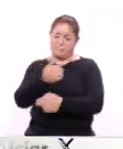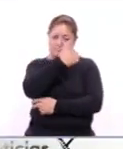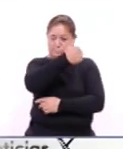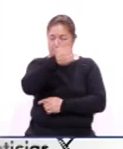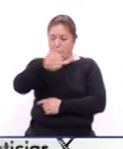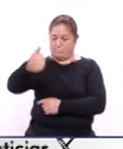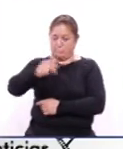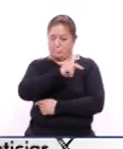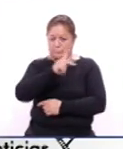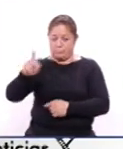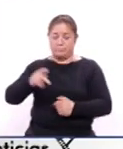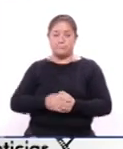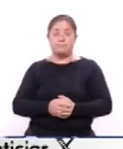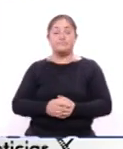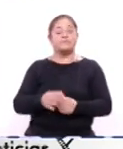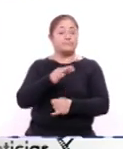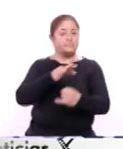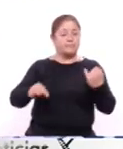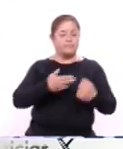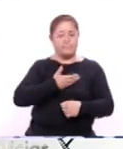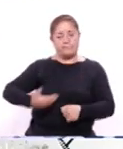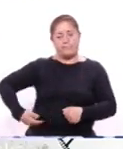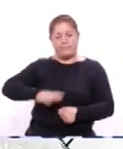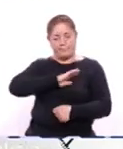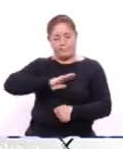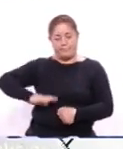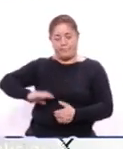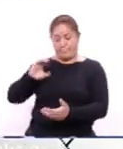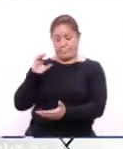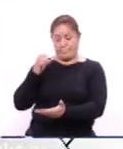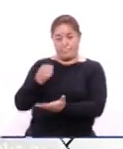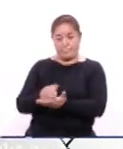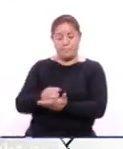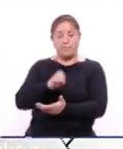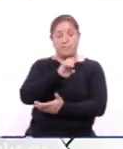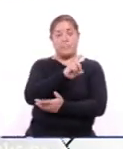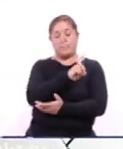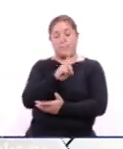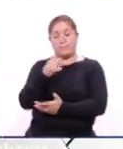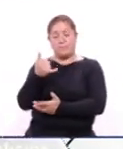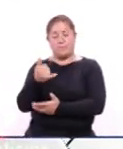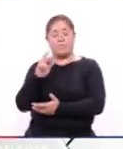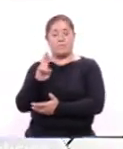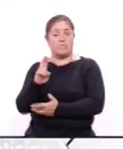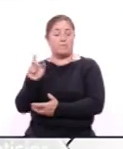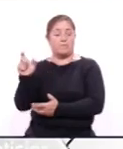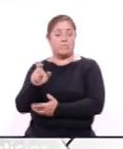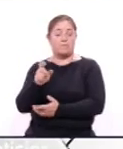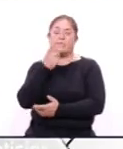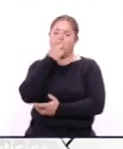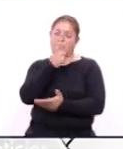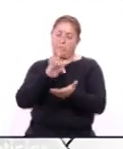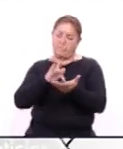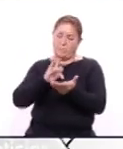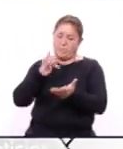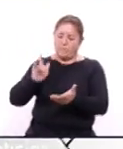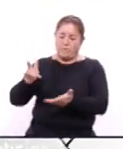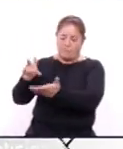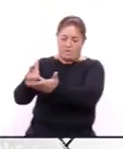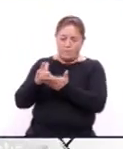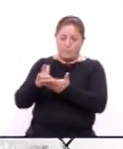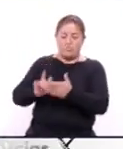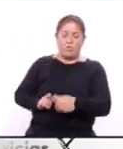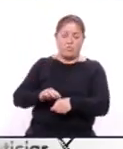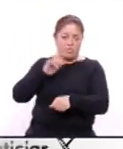de ustedes. Finalmente, el presidente municipal de Contla, Edi Roldán Cholocotzi, agradeció el apoyo de la gobernadora Lorena Cuellar